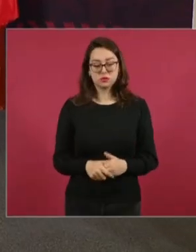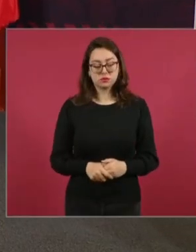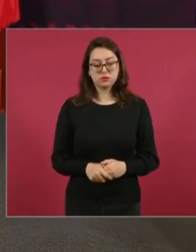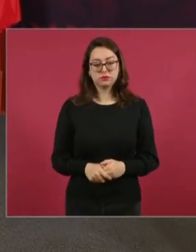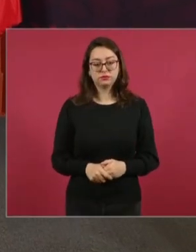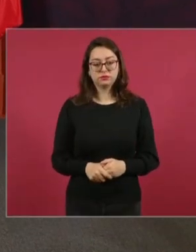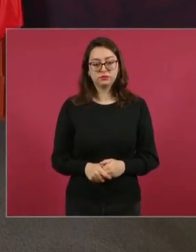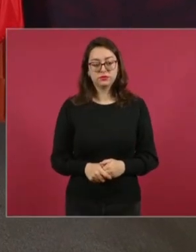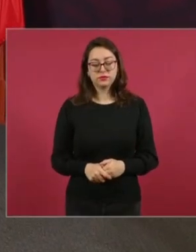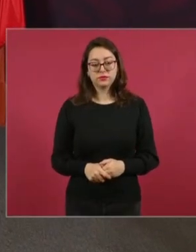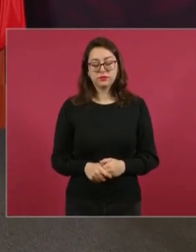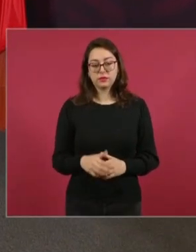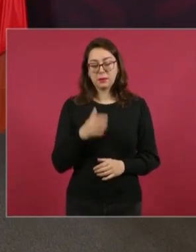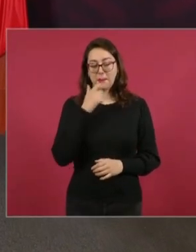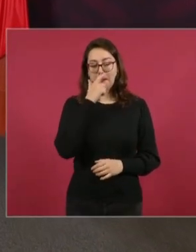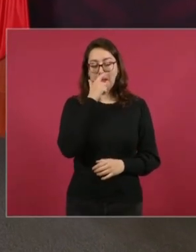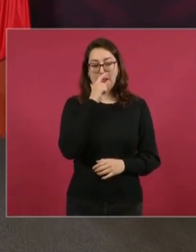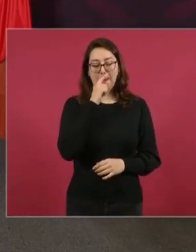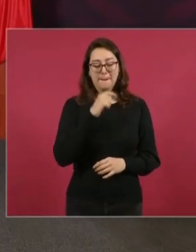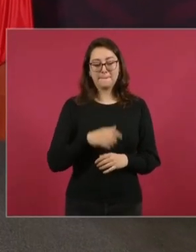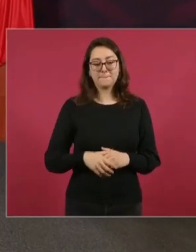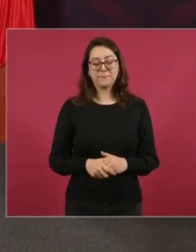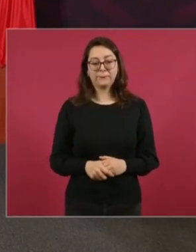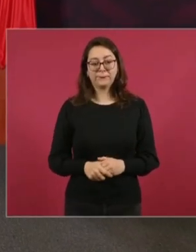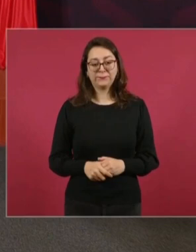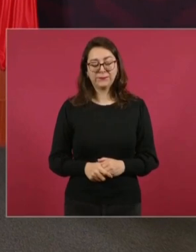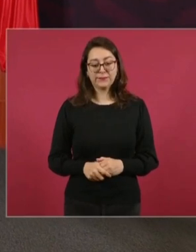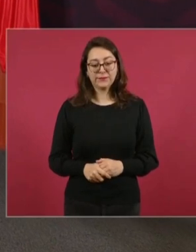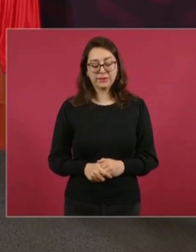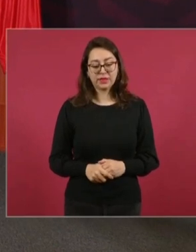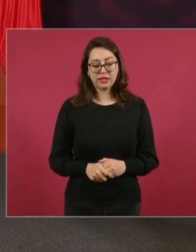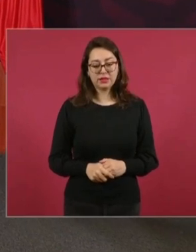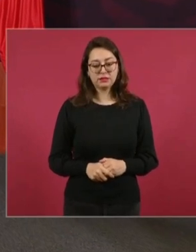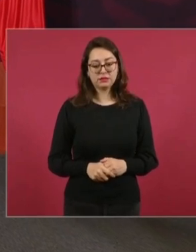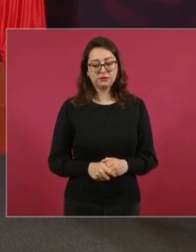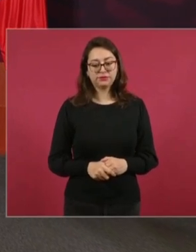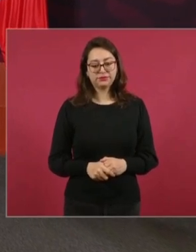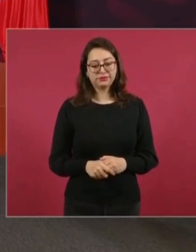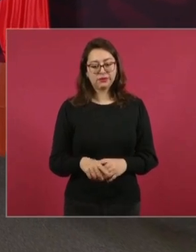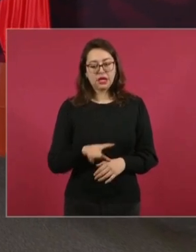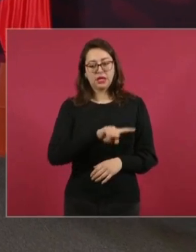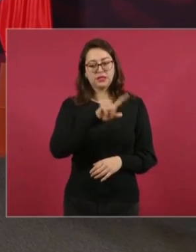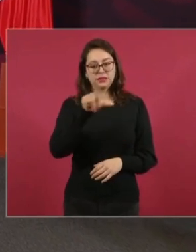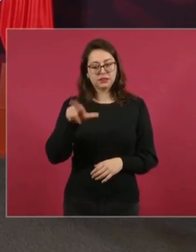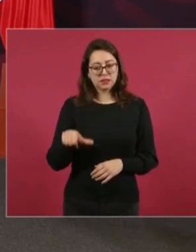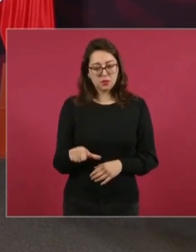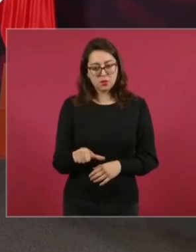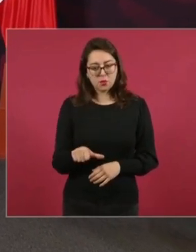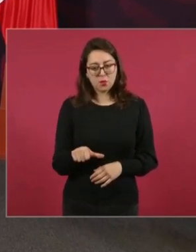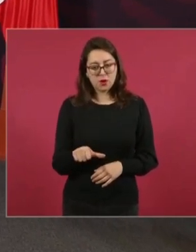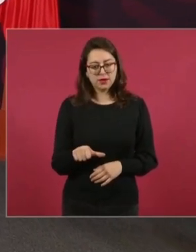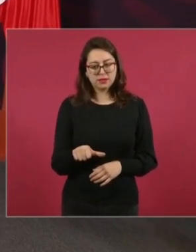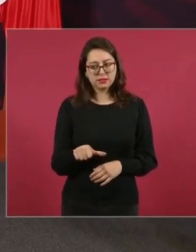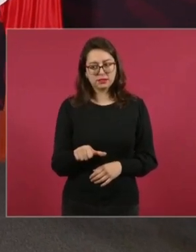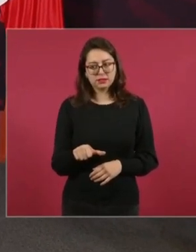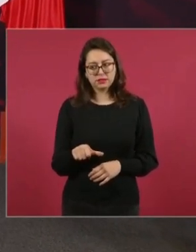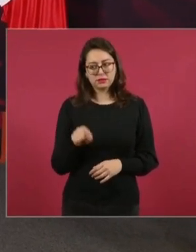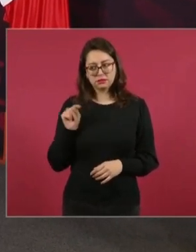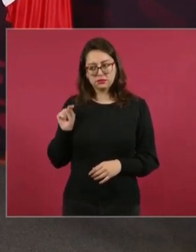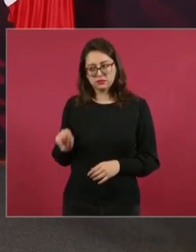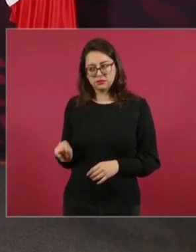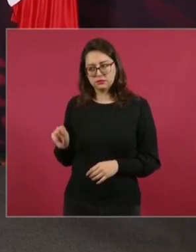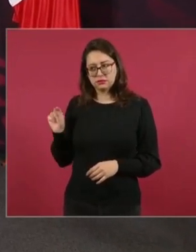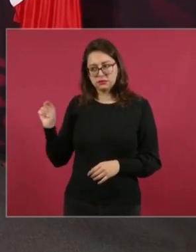No sé si me vaya a dar tiempo de ir a otros sitios,